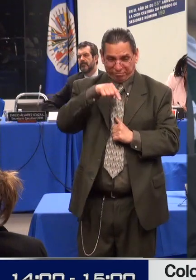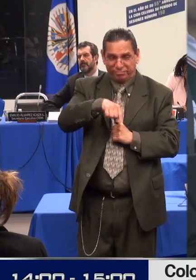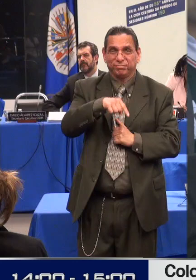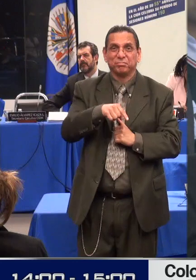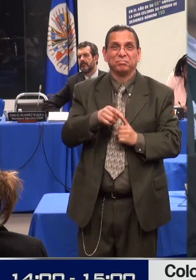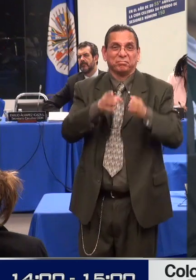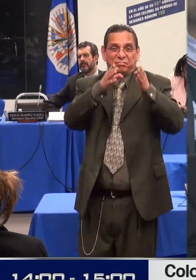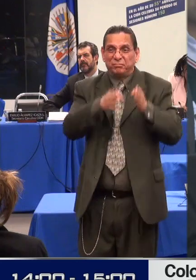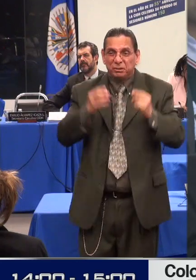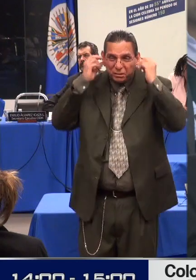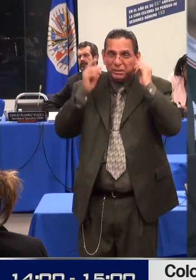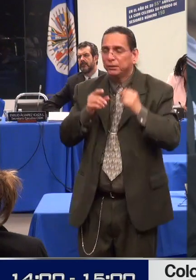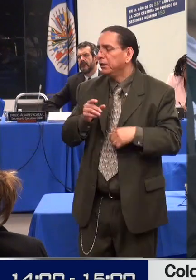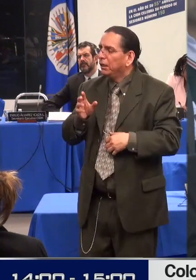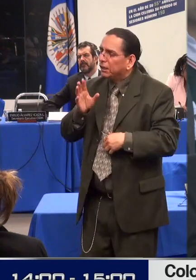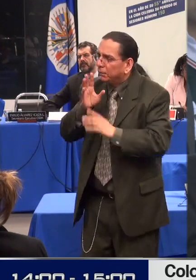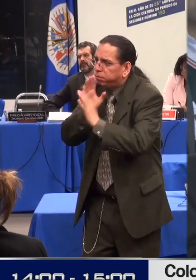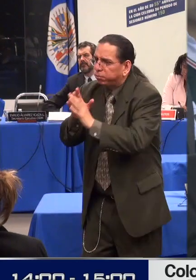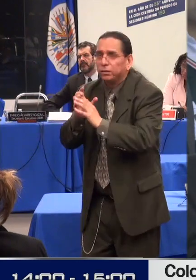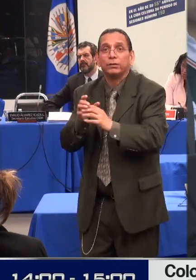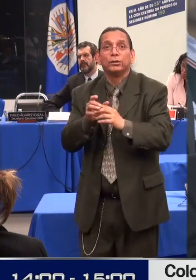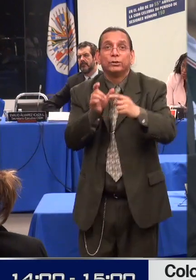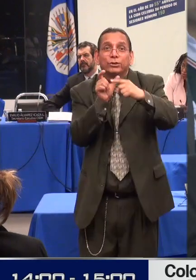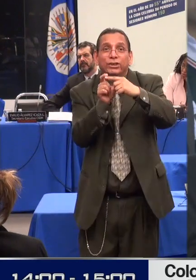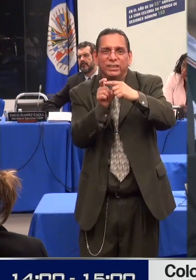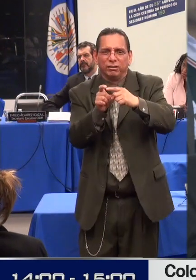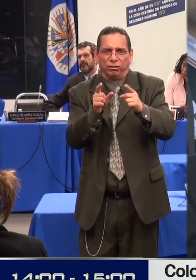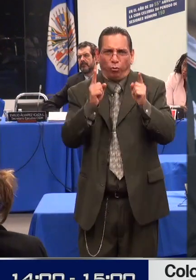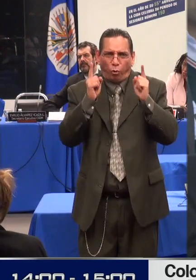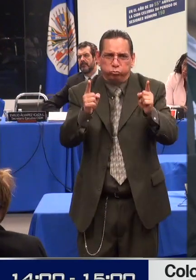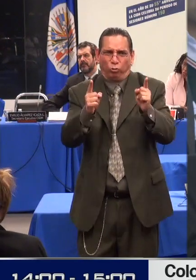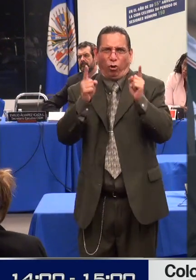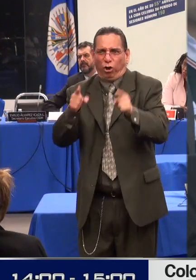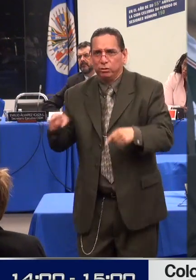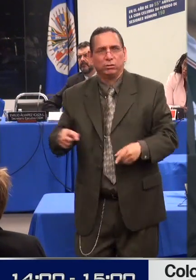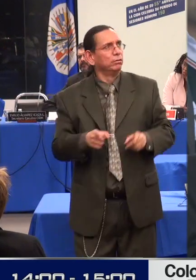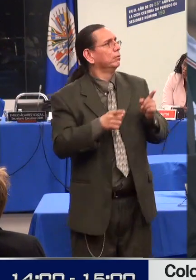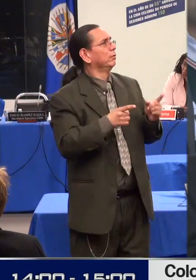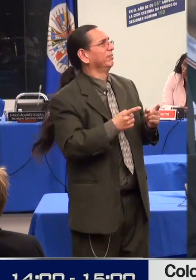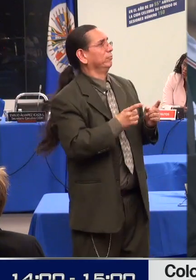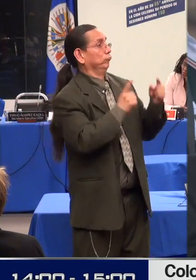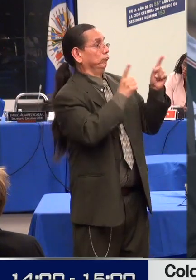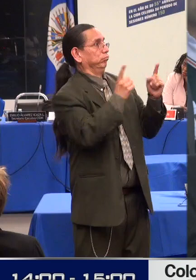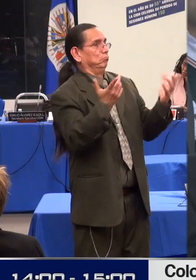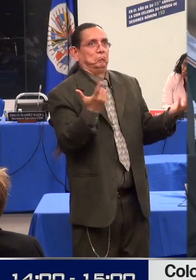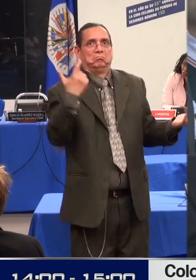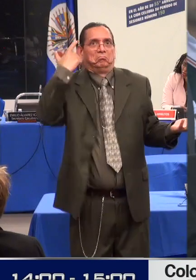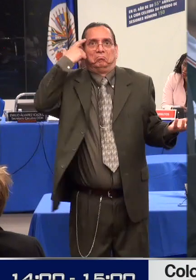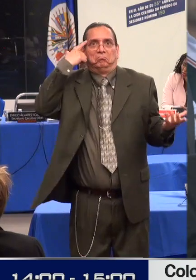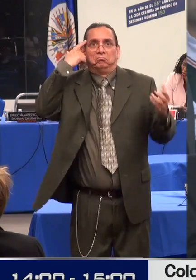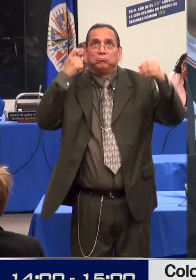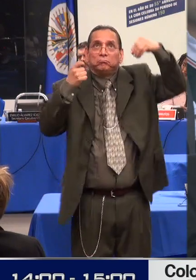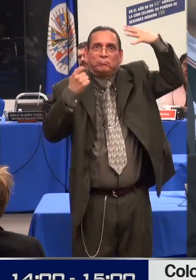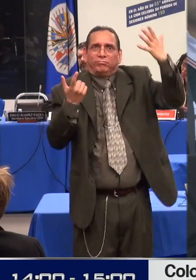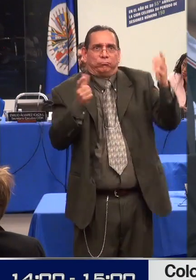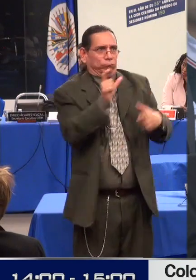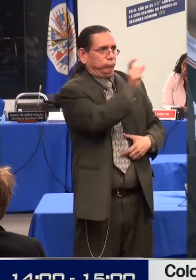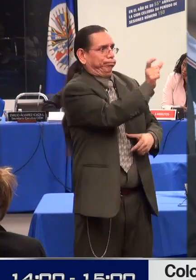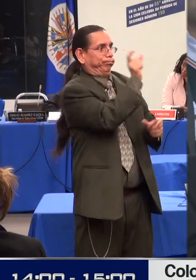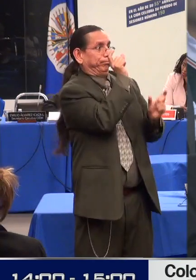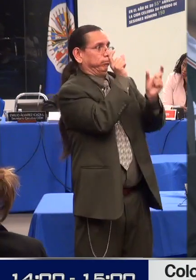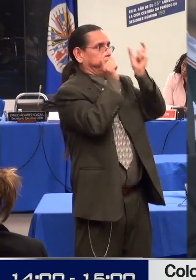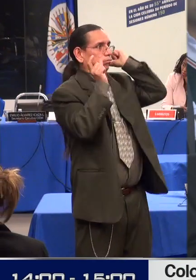amigos no les gusta hablar de sexualidad. Para la mayoría de mis compañeros y compañeras es un tabú.